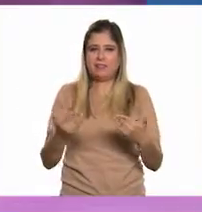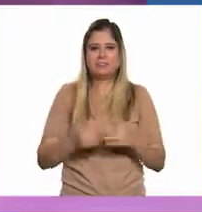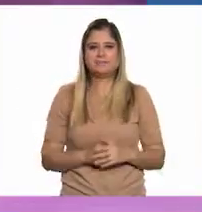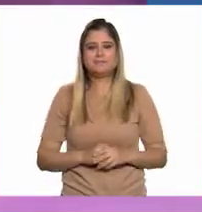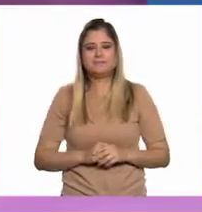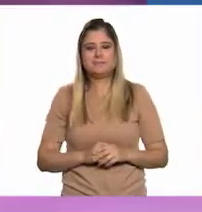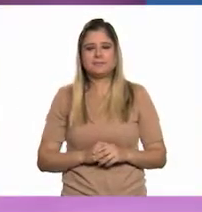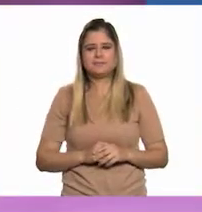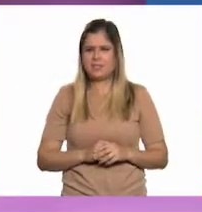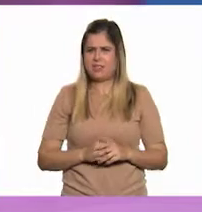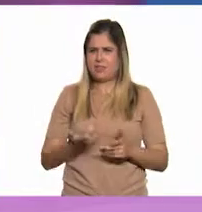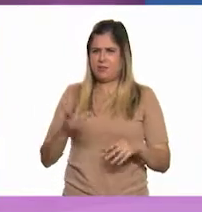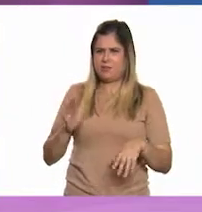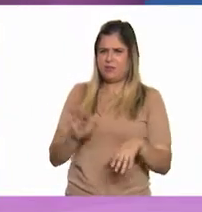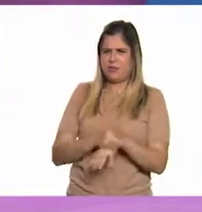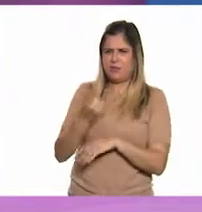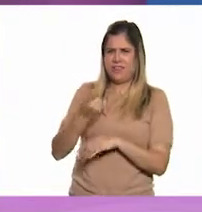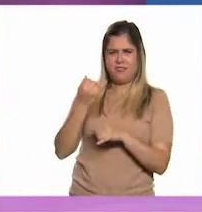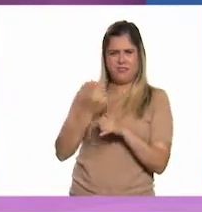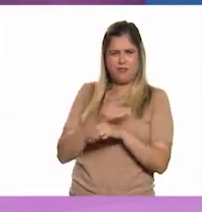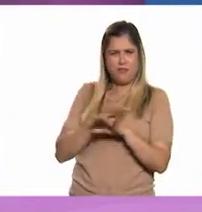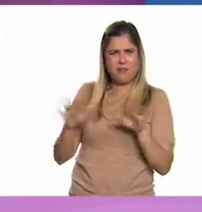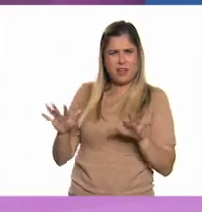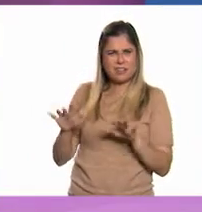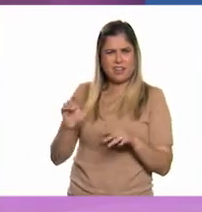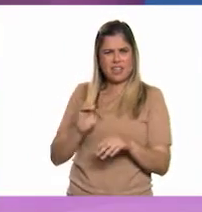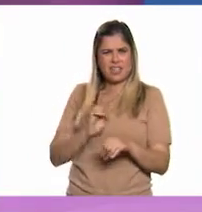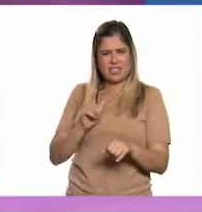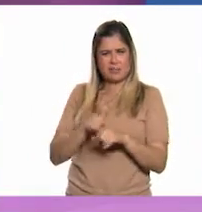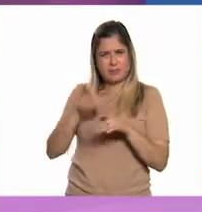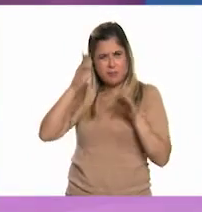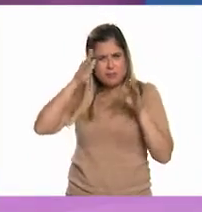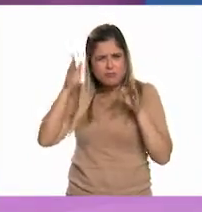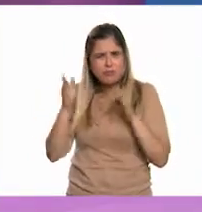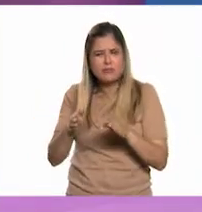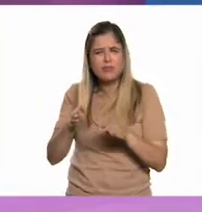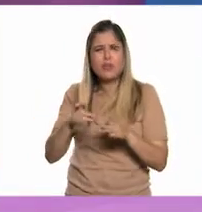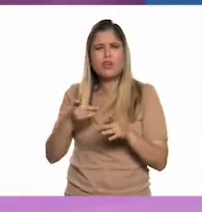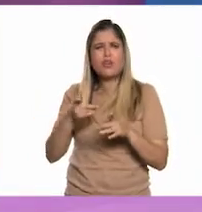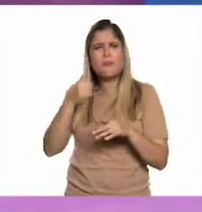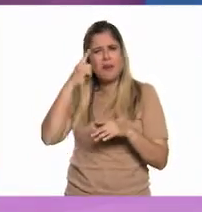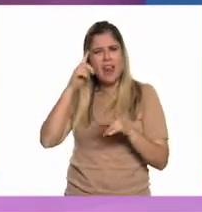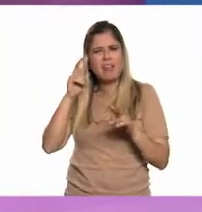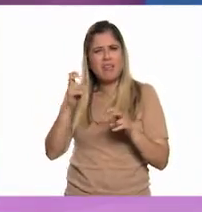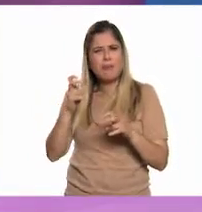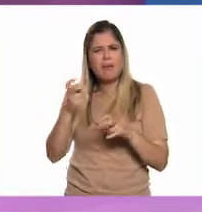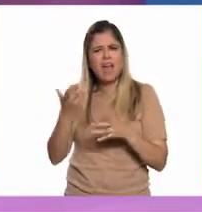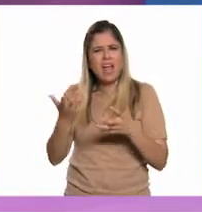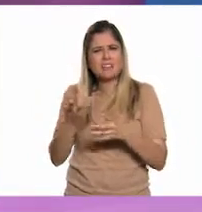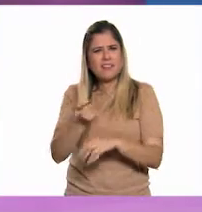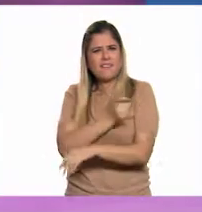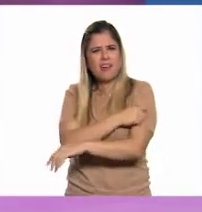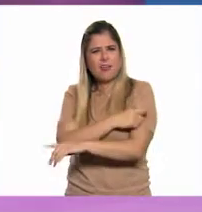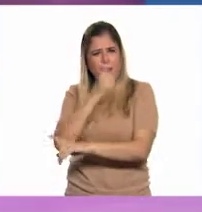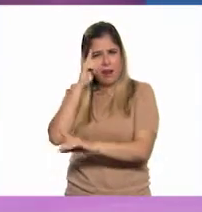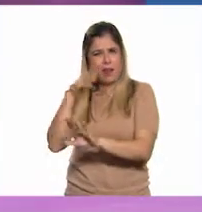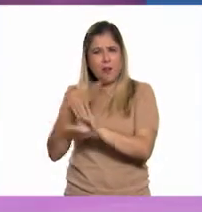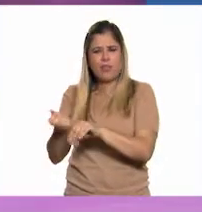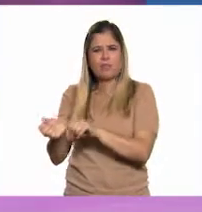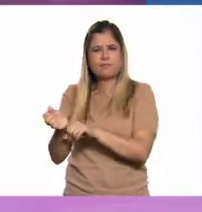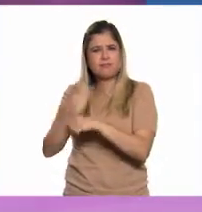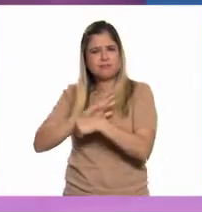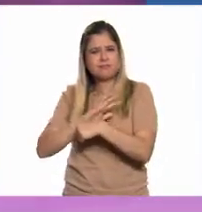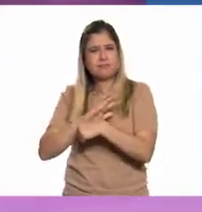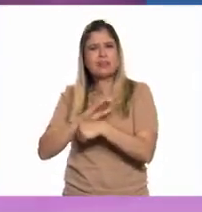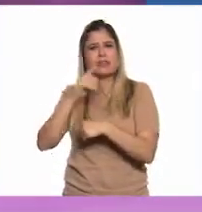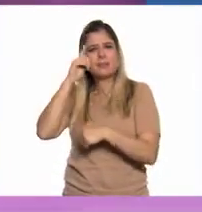¿Y por qué no damos información específica sobre cómo se hacen las vacunas contra el COVID-19